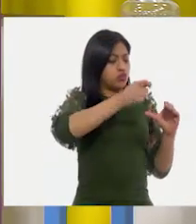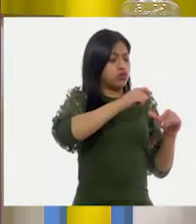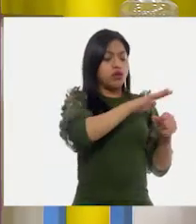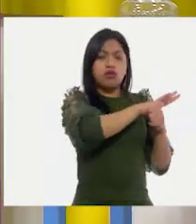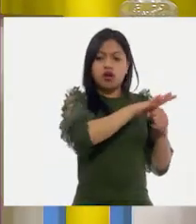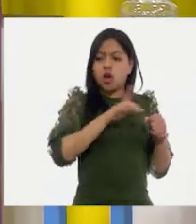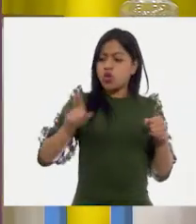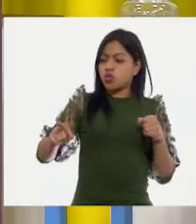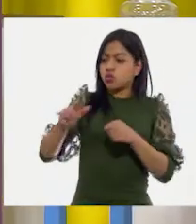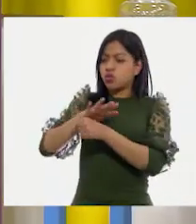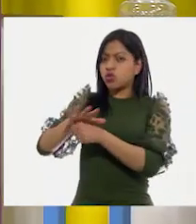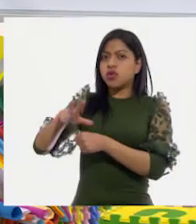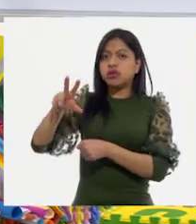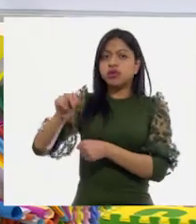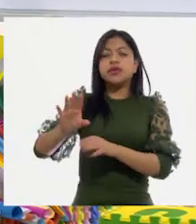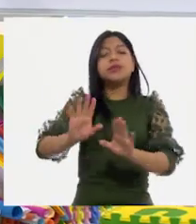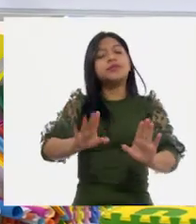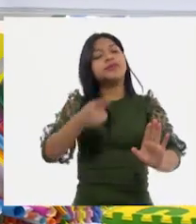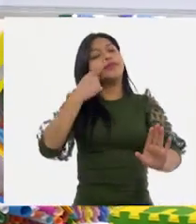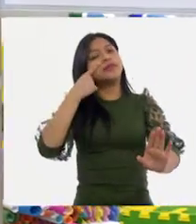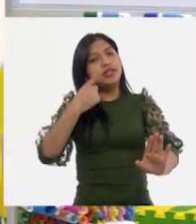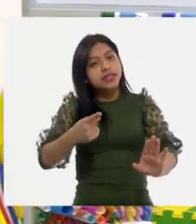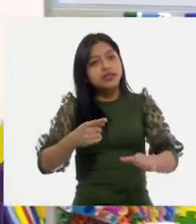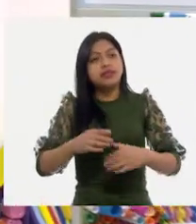No, Alexa.